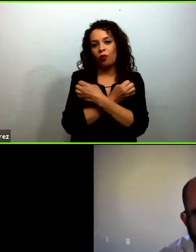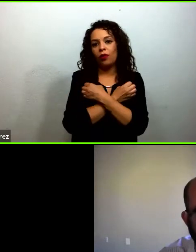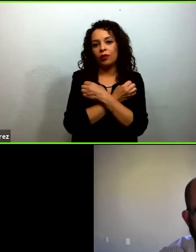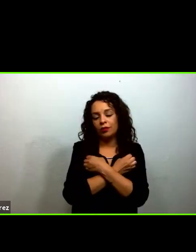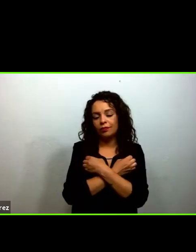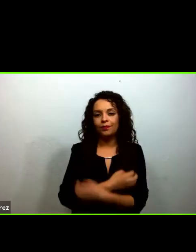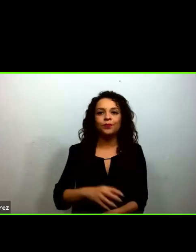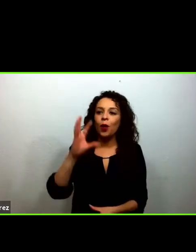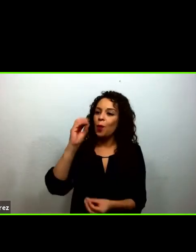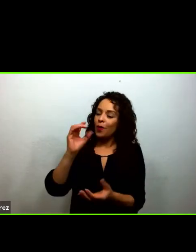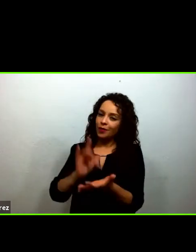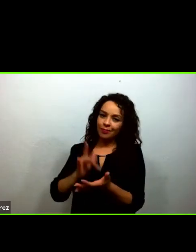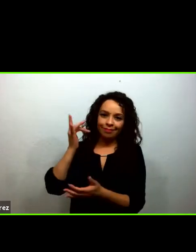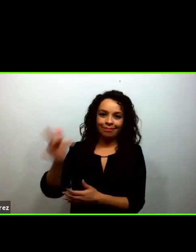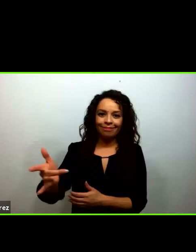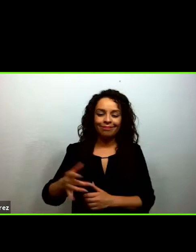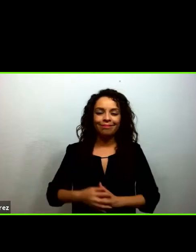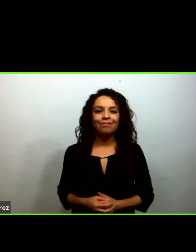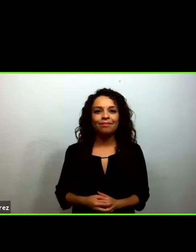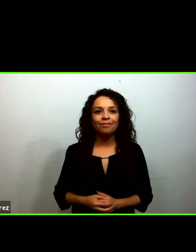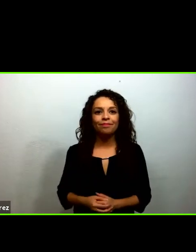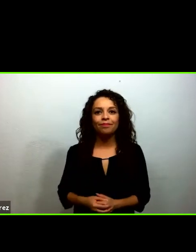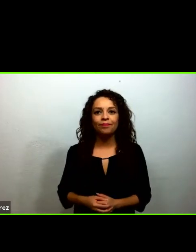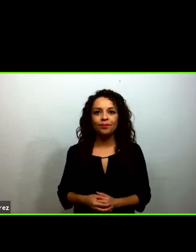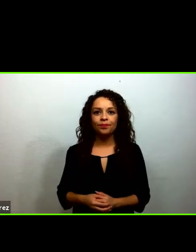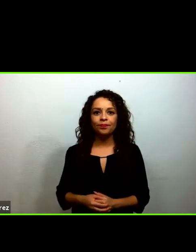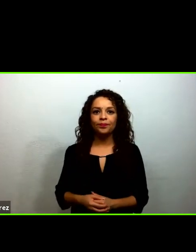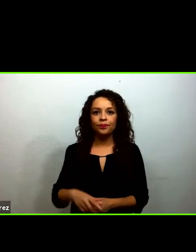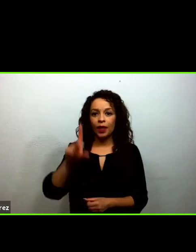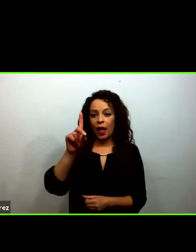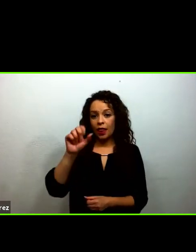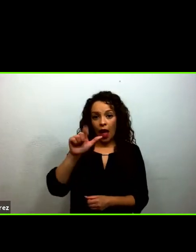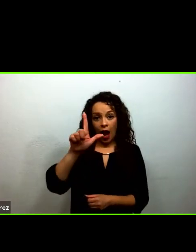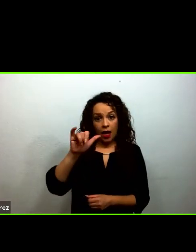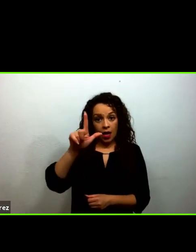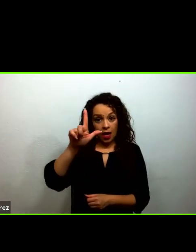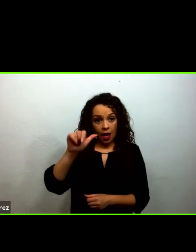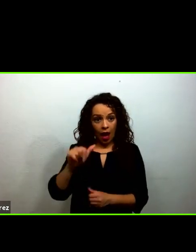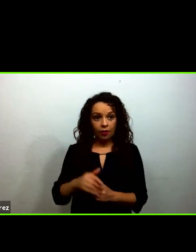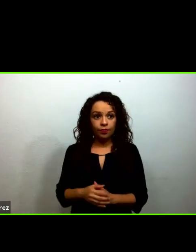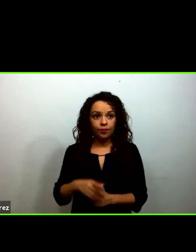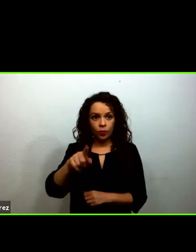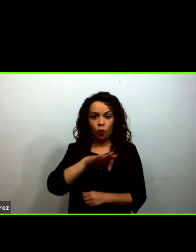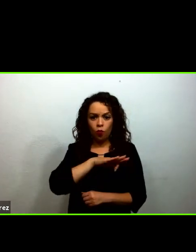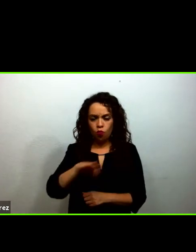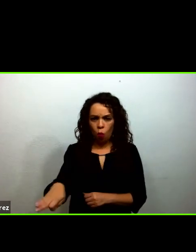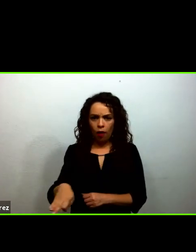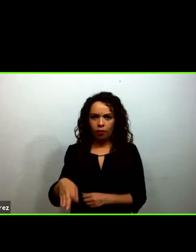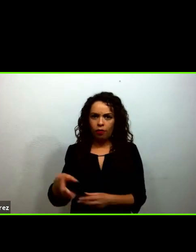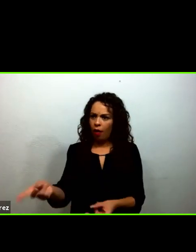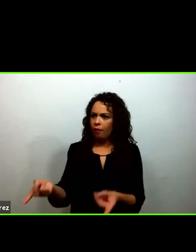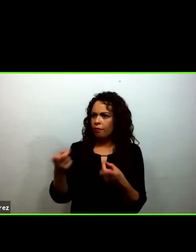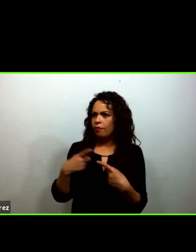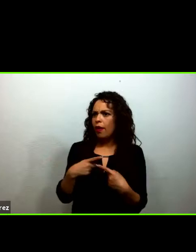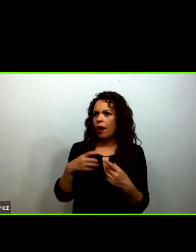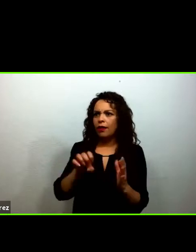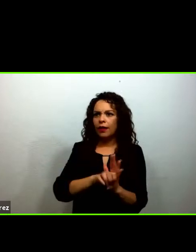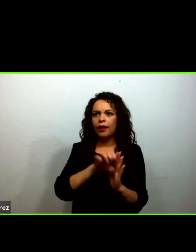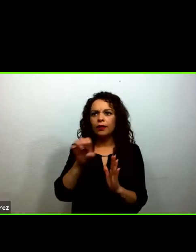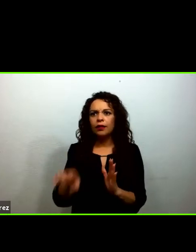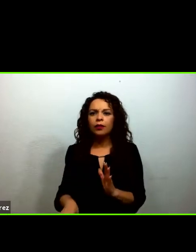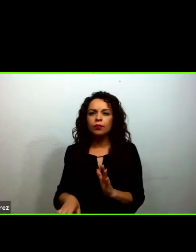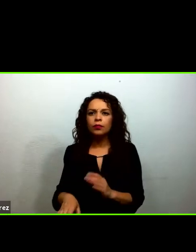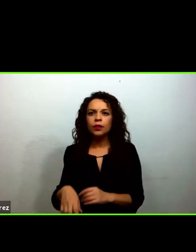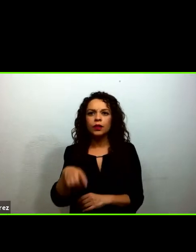nuevo. Dalila, tal vez tú nos puedes compartir un ejemplo sobre las alianzas entre la